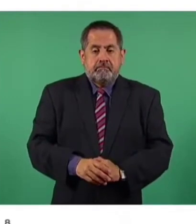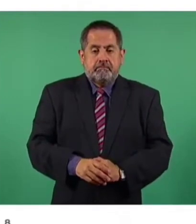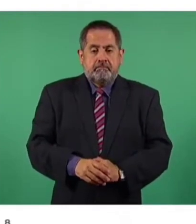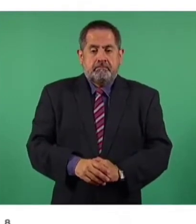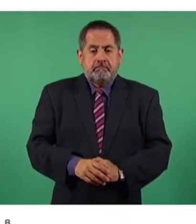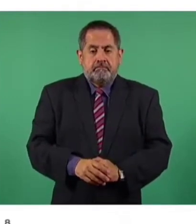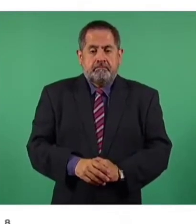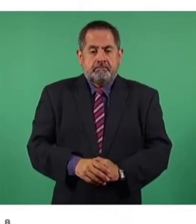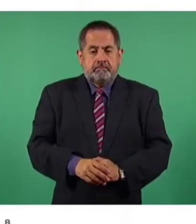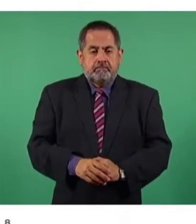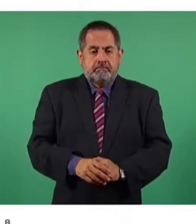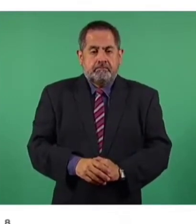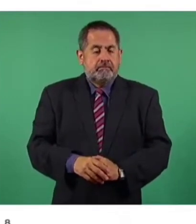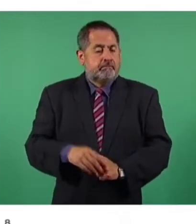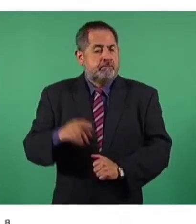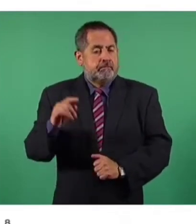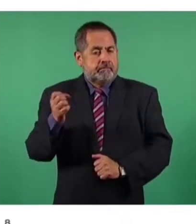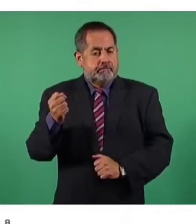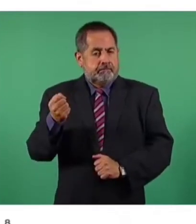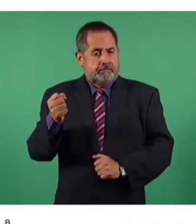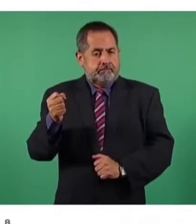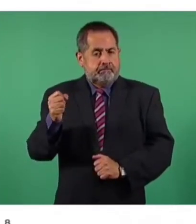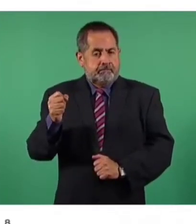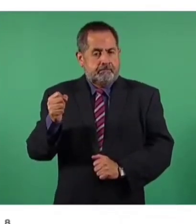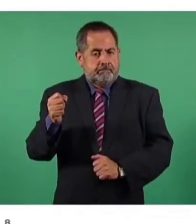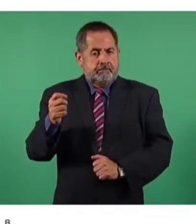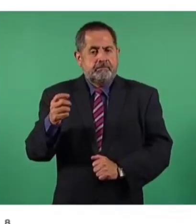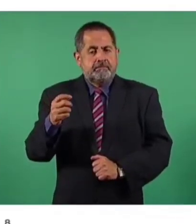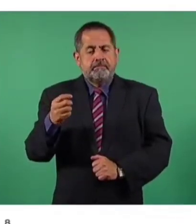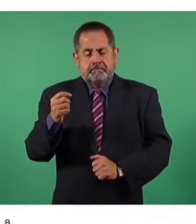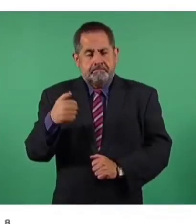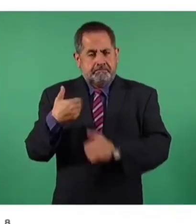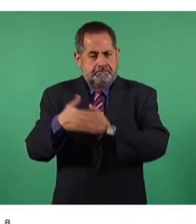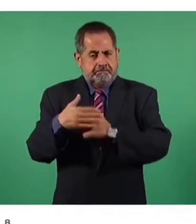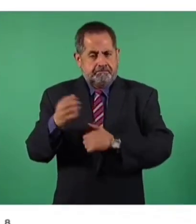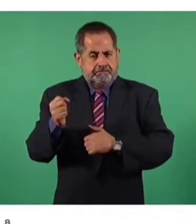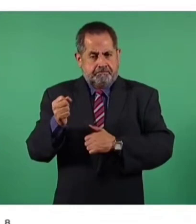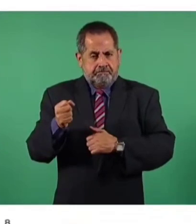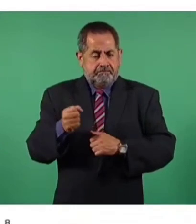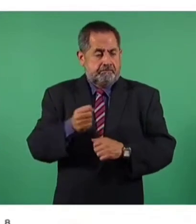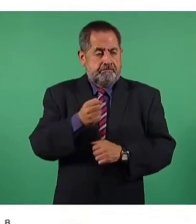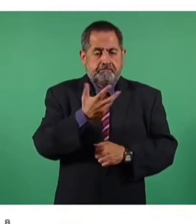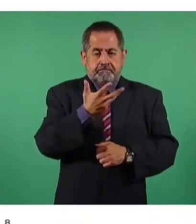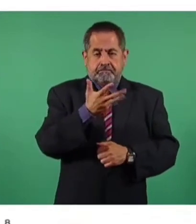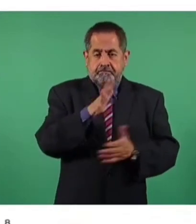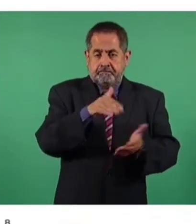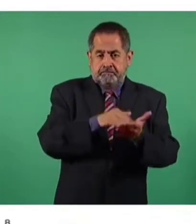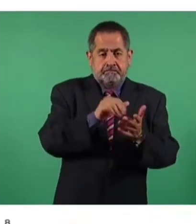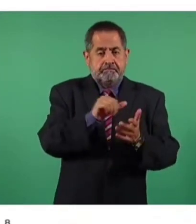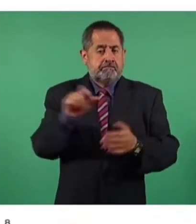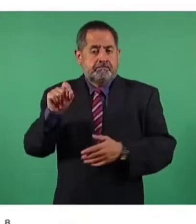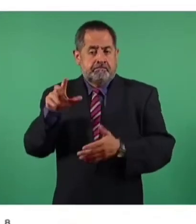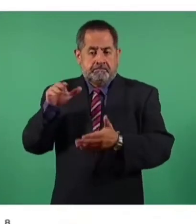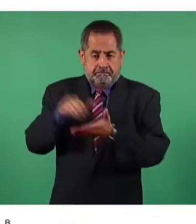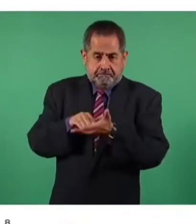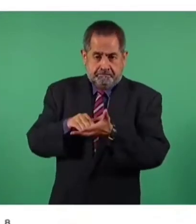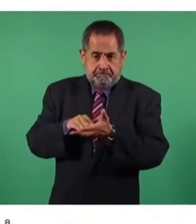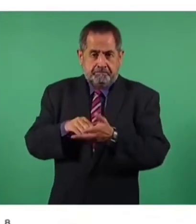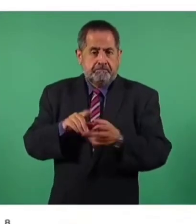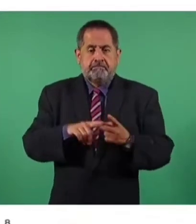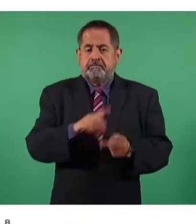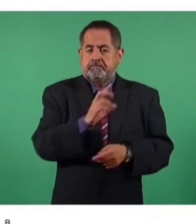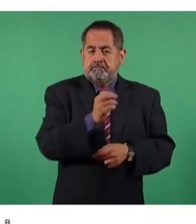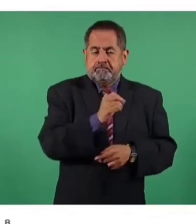en septiembre vamos a pasar de 10 a 20 mil cilindros, octubre